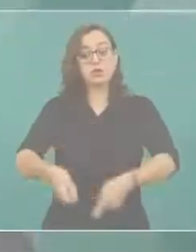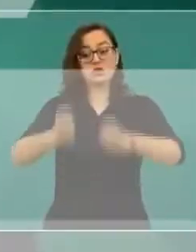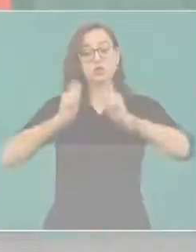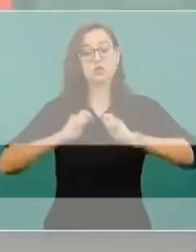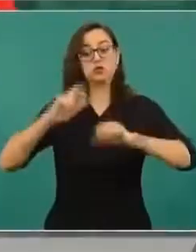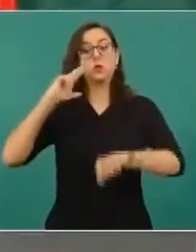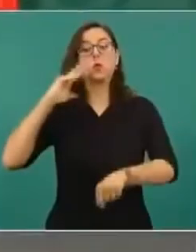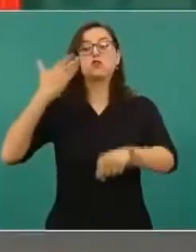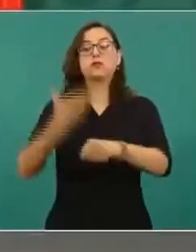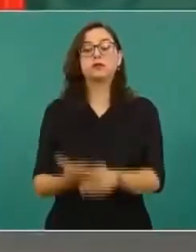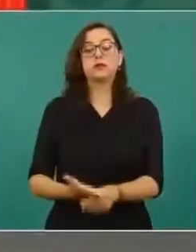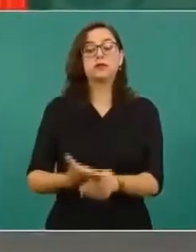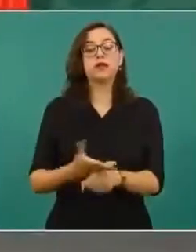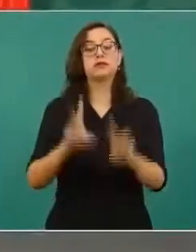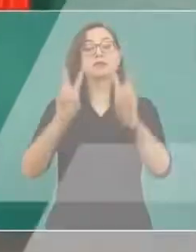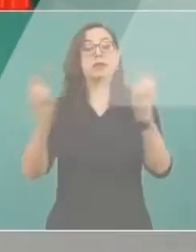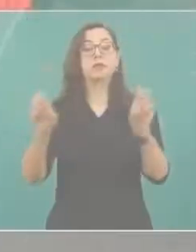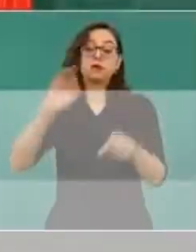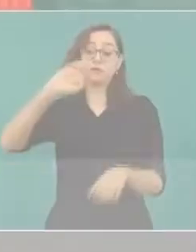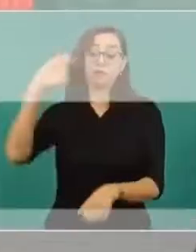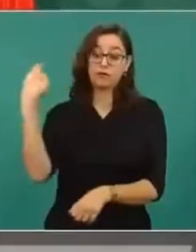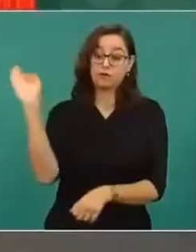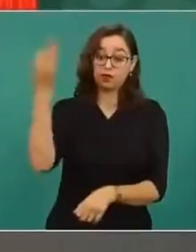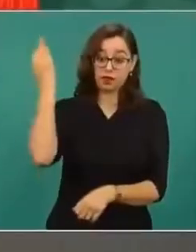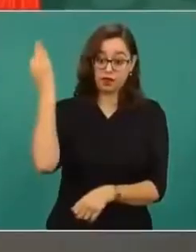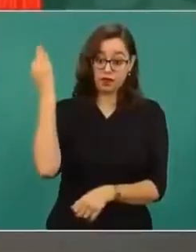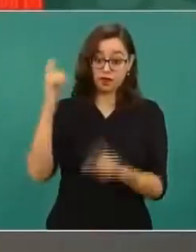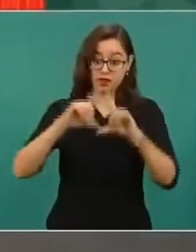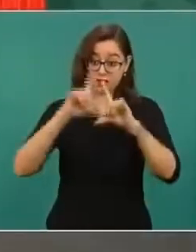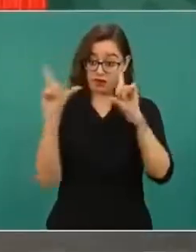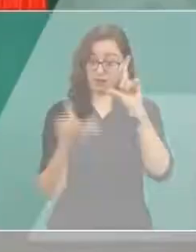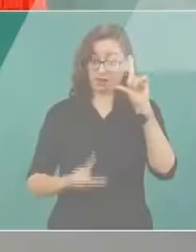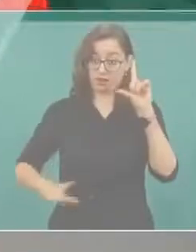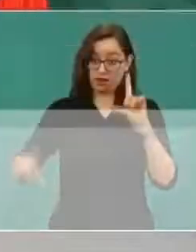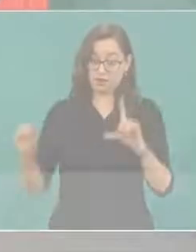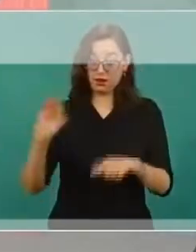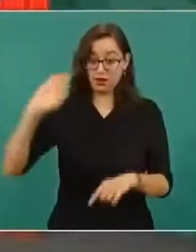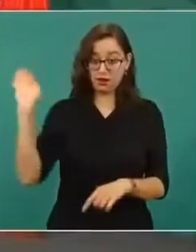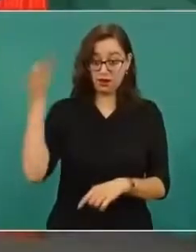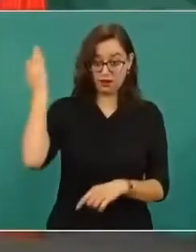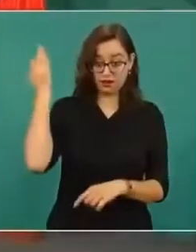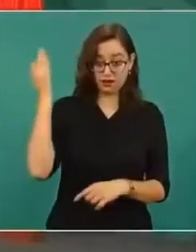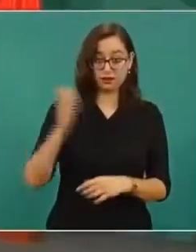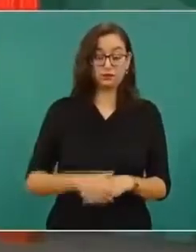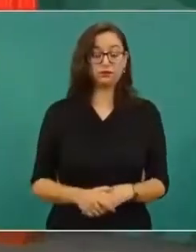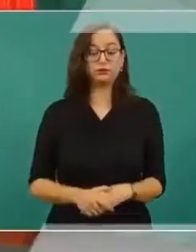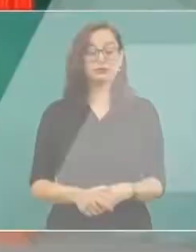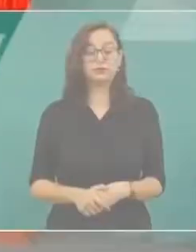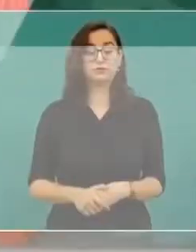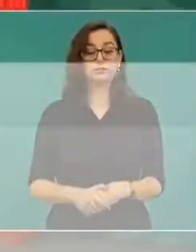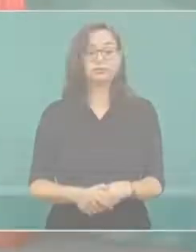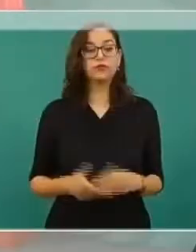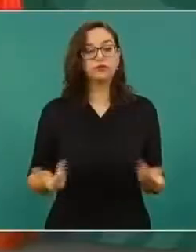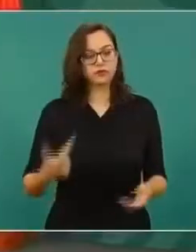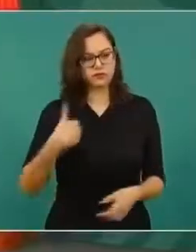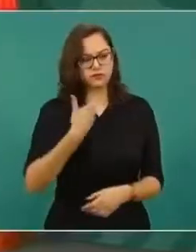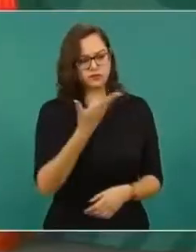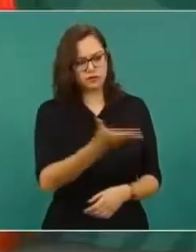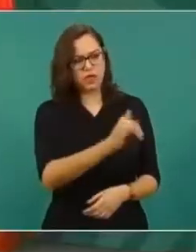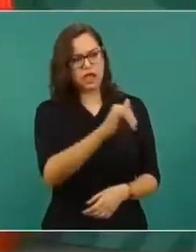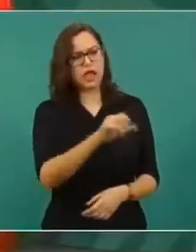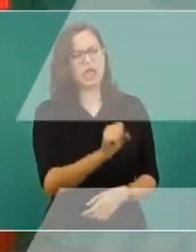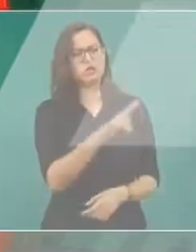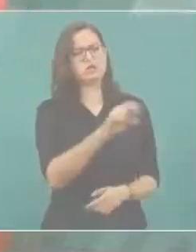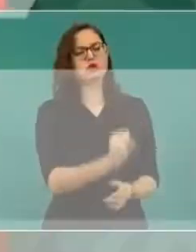Entonces, le voy a pedir a Jesús que con la Secretaría de la Función